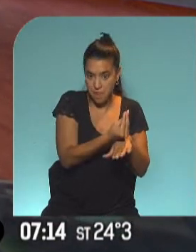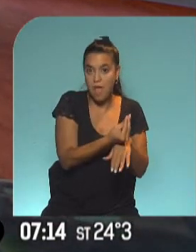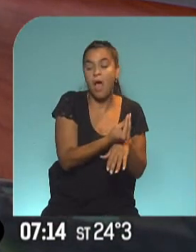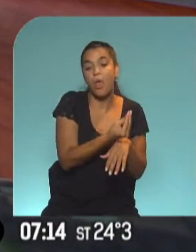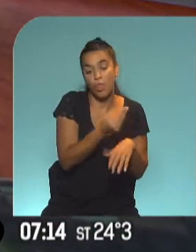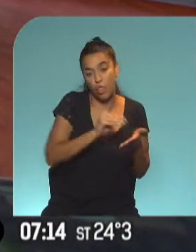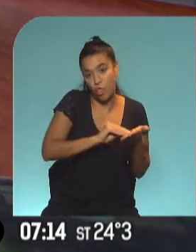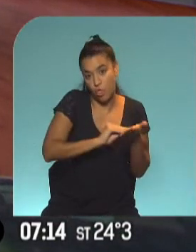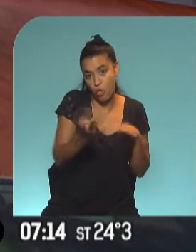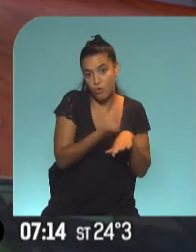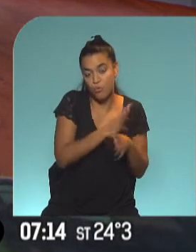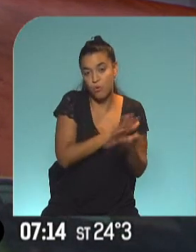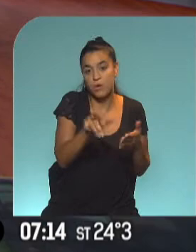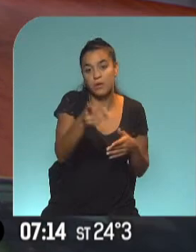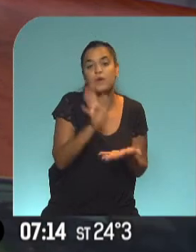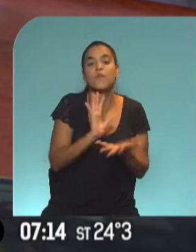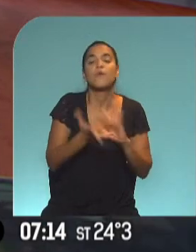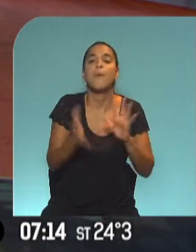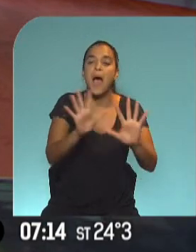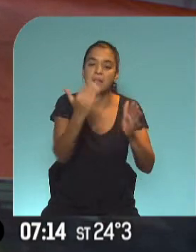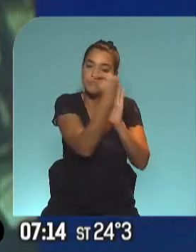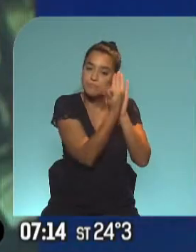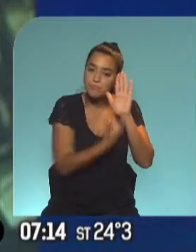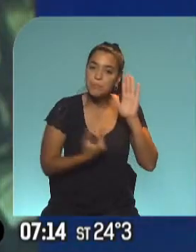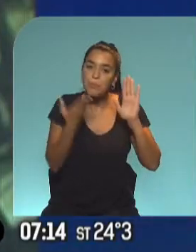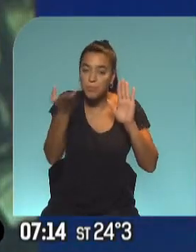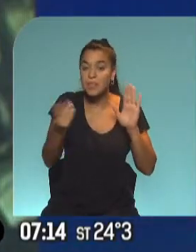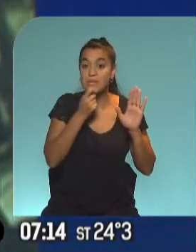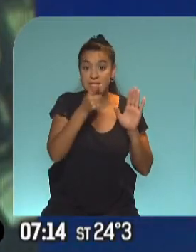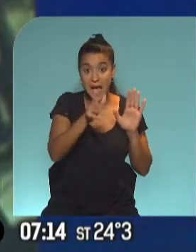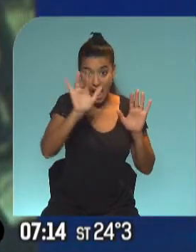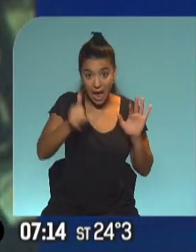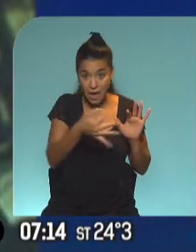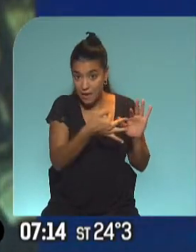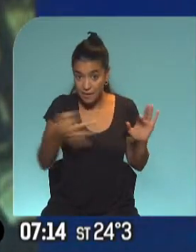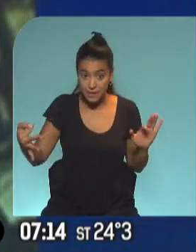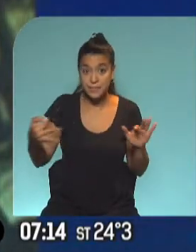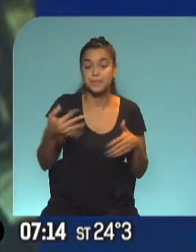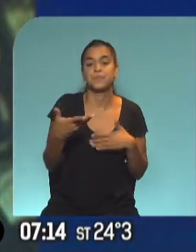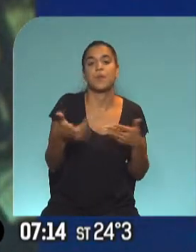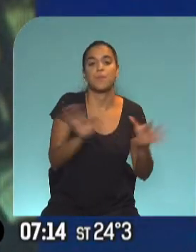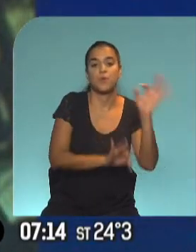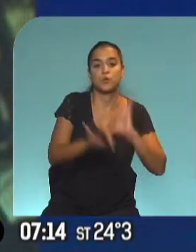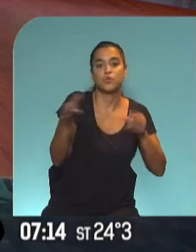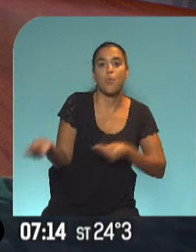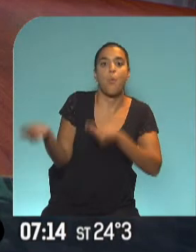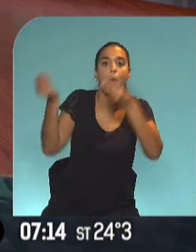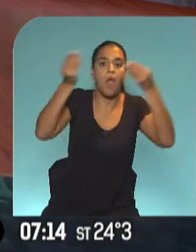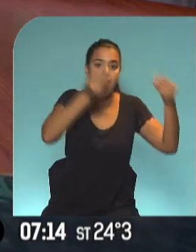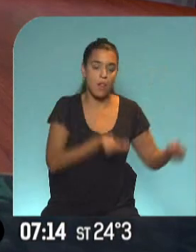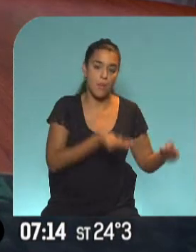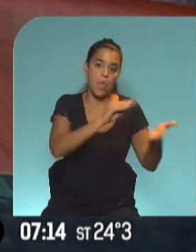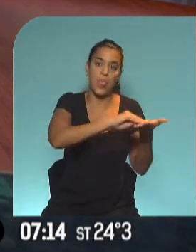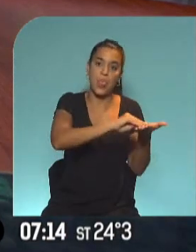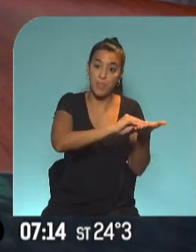panorama de lo que se pide. Flor, si esto ocurre, si alguna de estas modificaciones se lleva adelante, volvería el proyecto a diputados, ¿no? Sí,